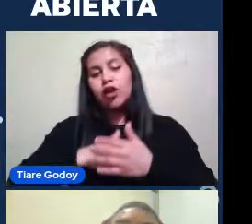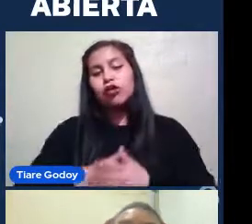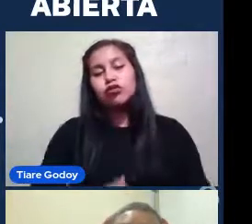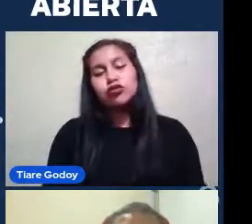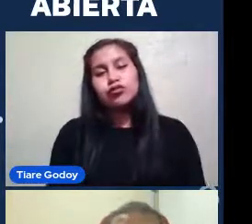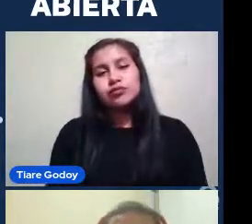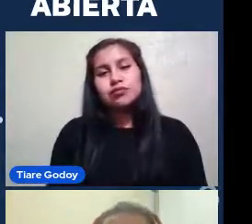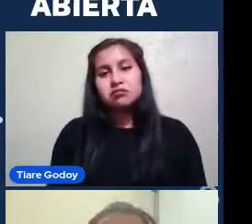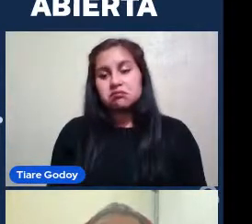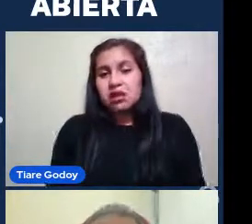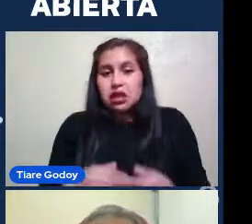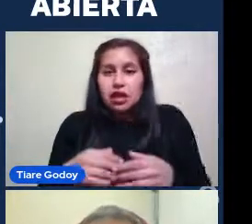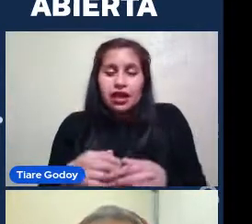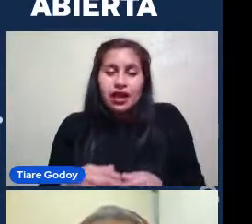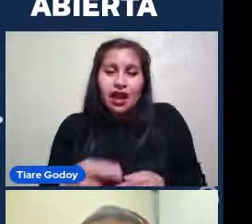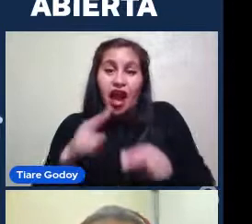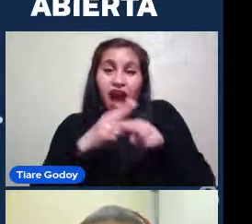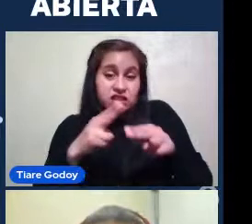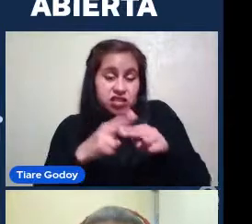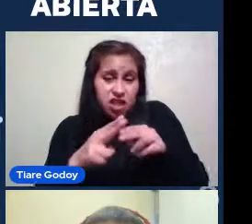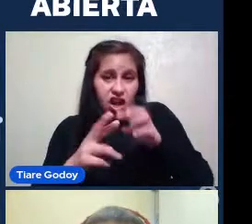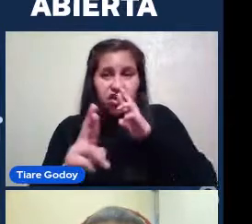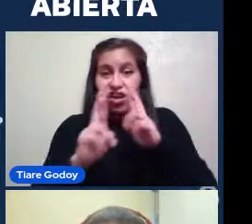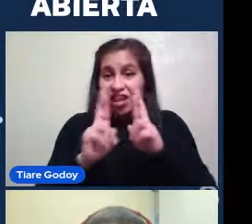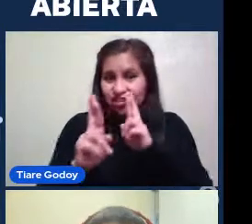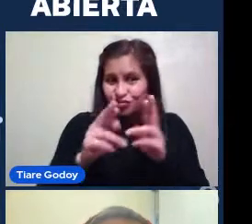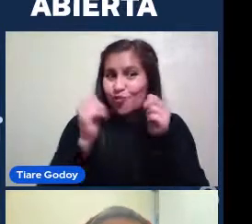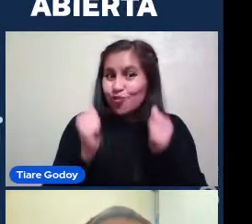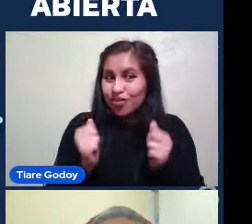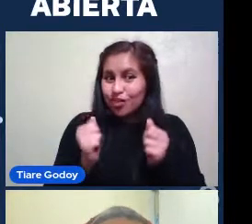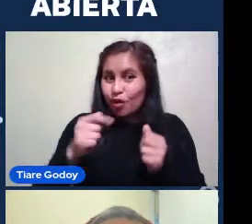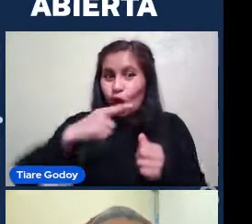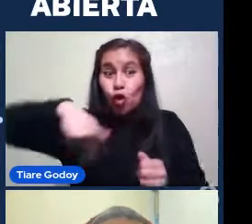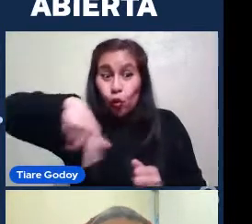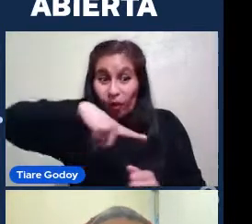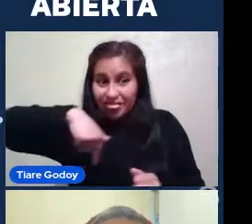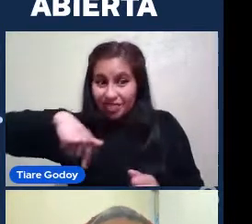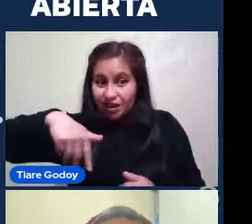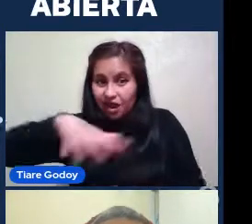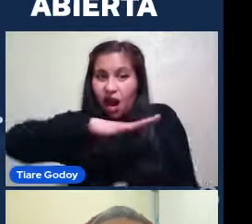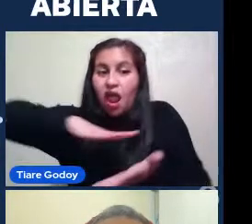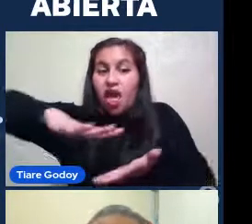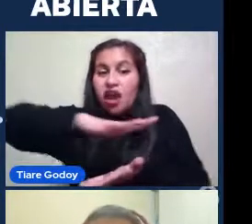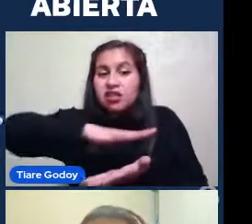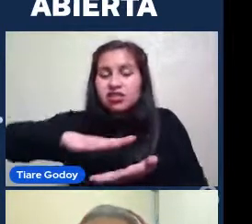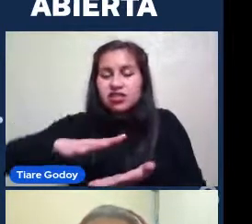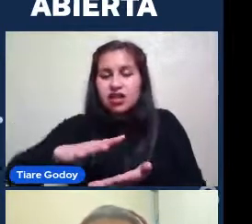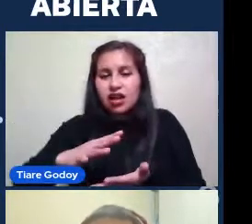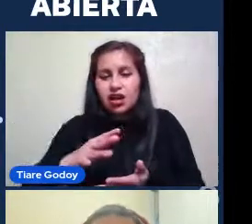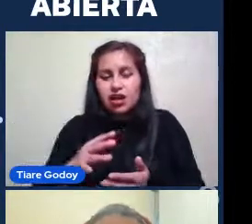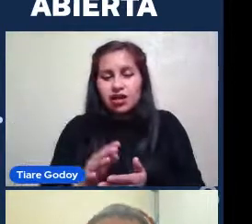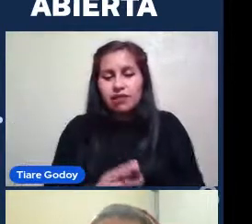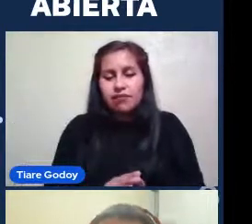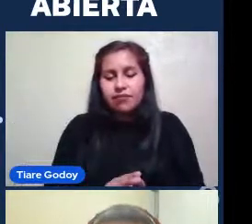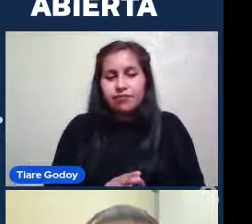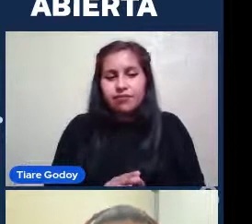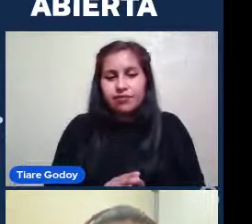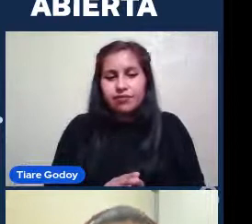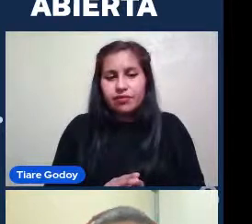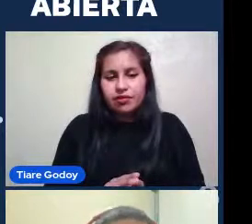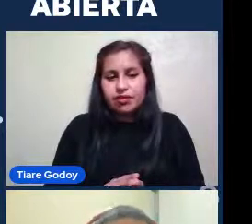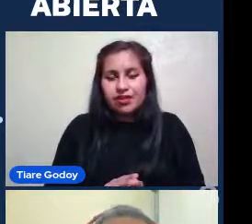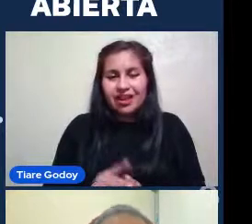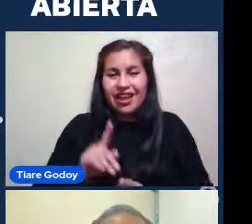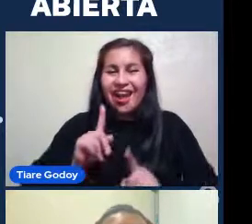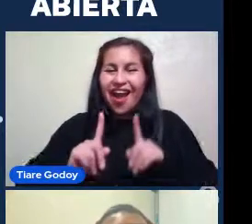Hacer una relación Con nuestra propia galaxia Y vemos Que Podemos decir Perdón Que tenemos ciertos